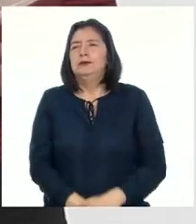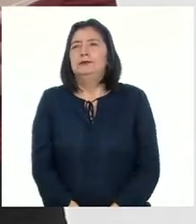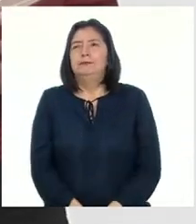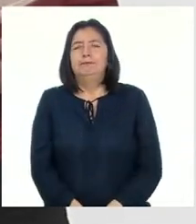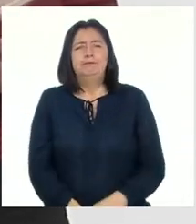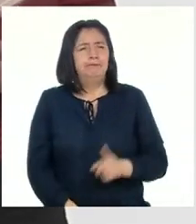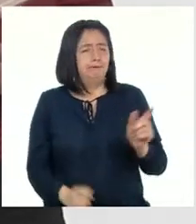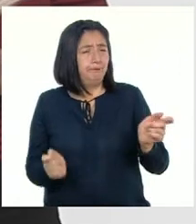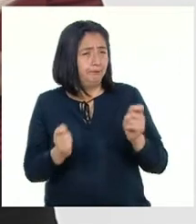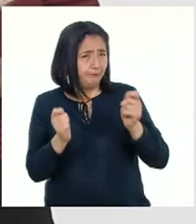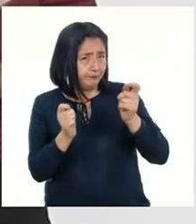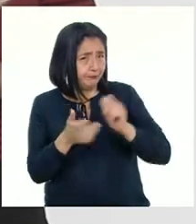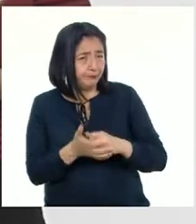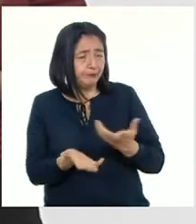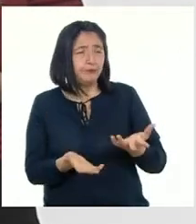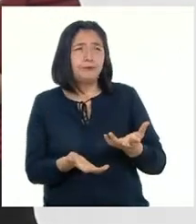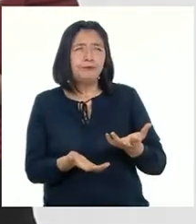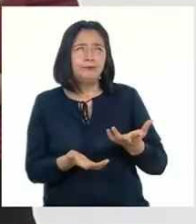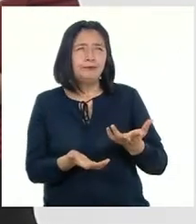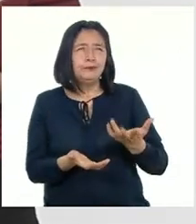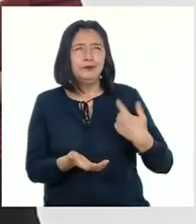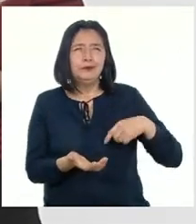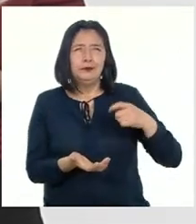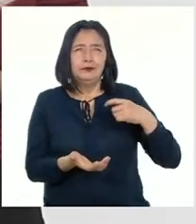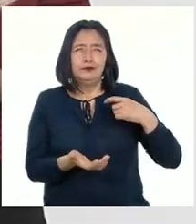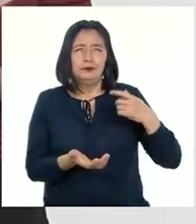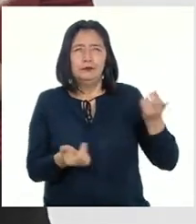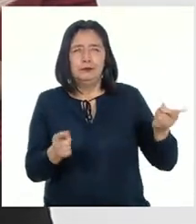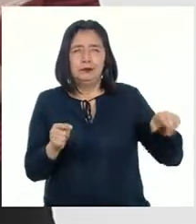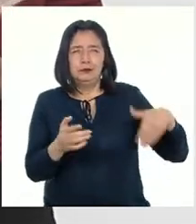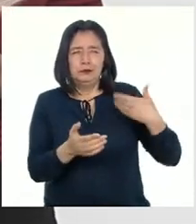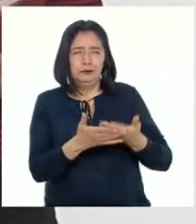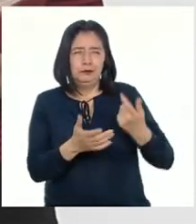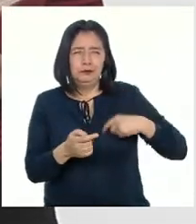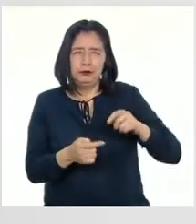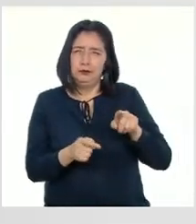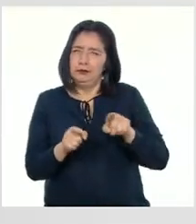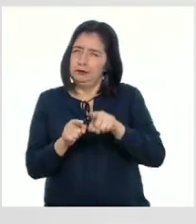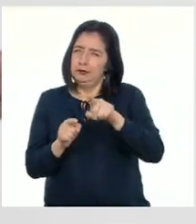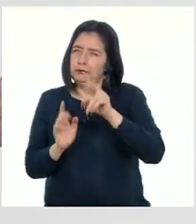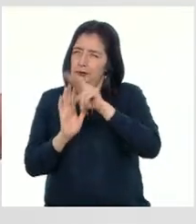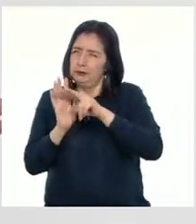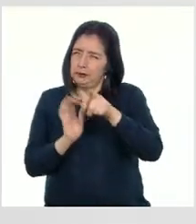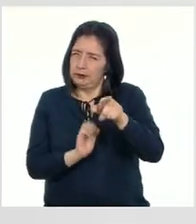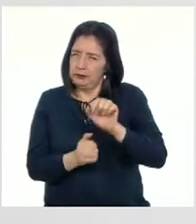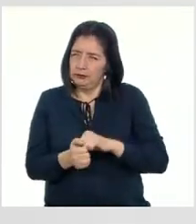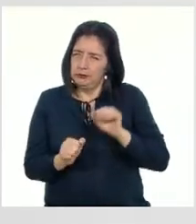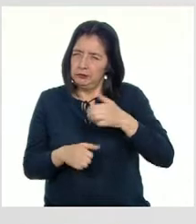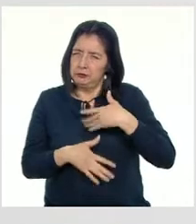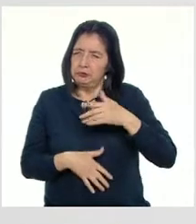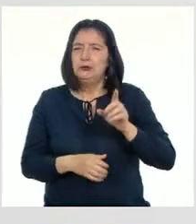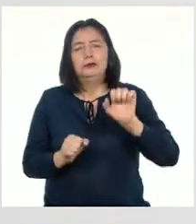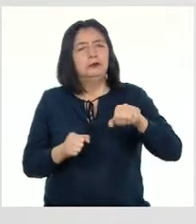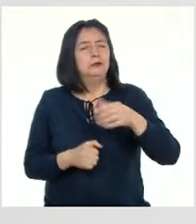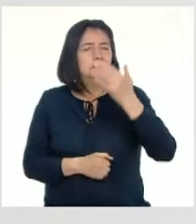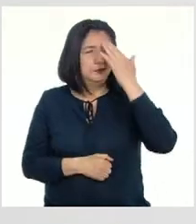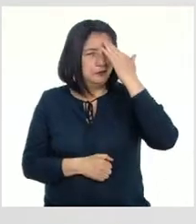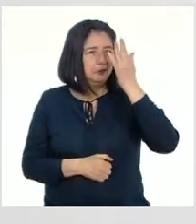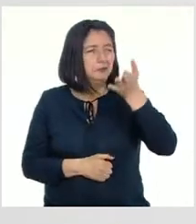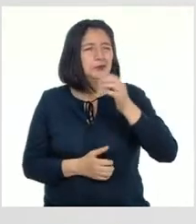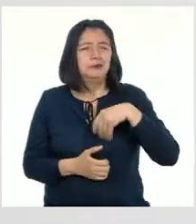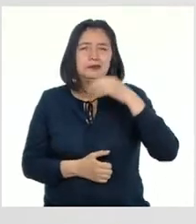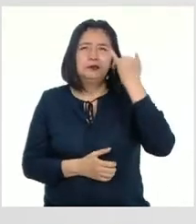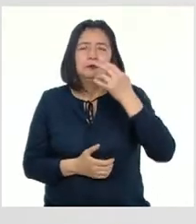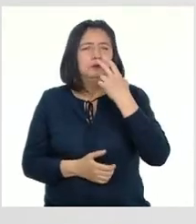Los festejos coloniales se verían así como en el video Porque parecían muy divertidos ¡Ah! Pues para que tengas una